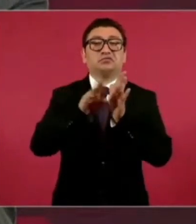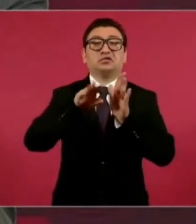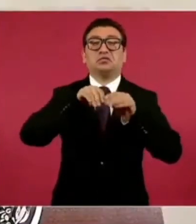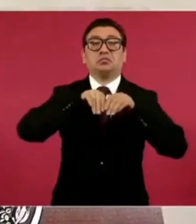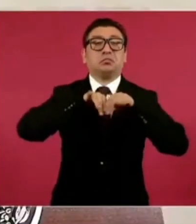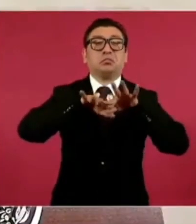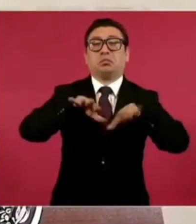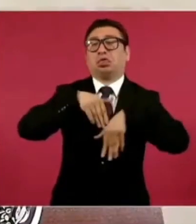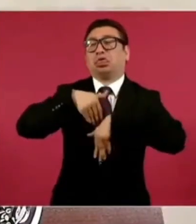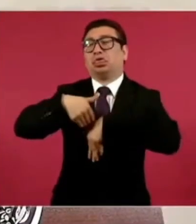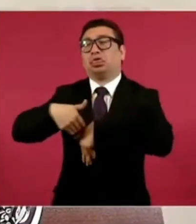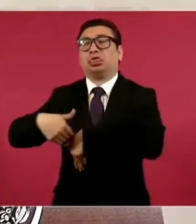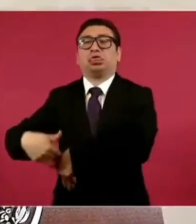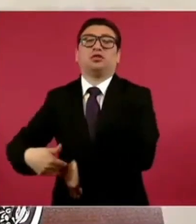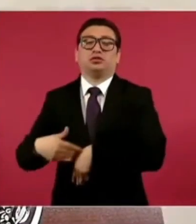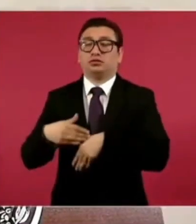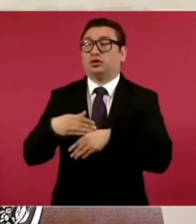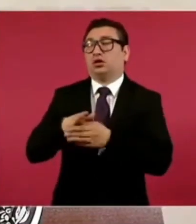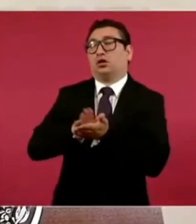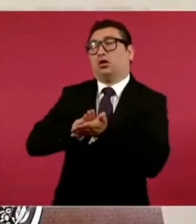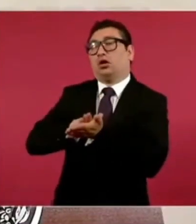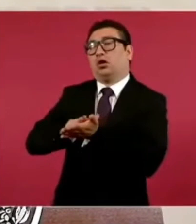aplaudir y callar.